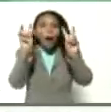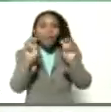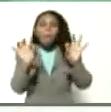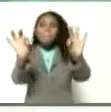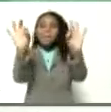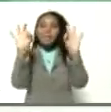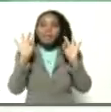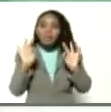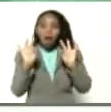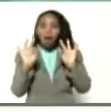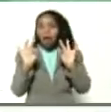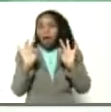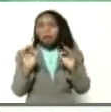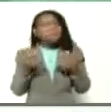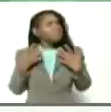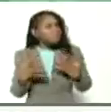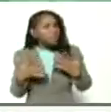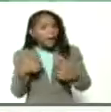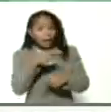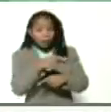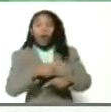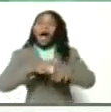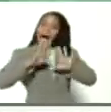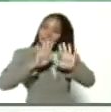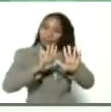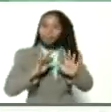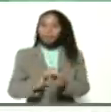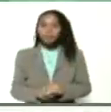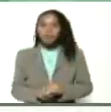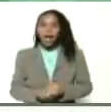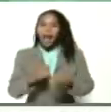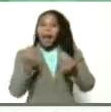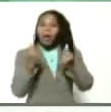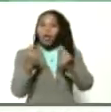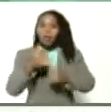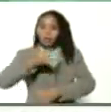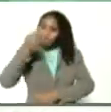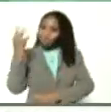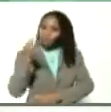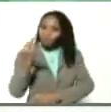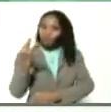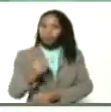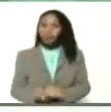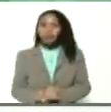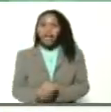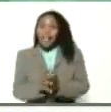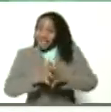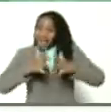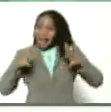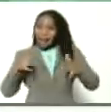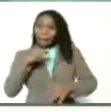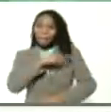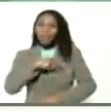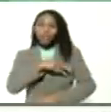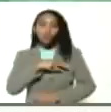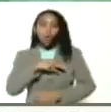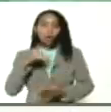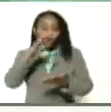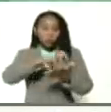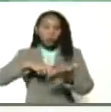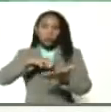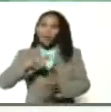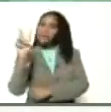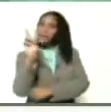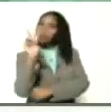para que esto sea así. La economía es real. La gran misión agro-venezuela